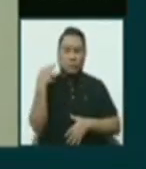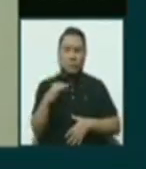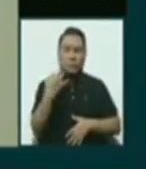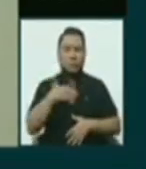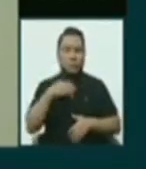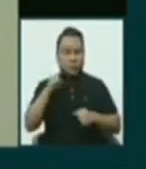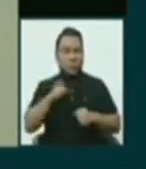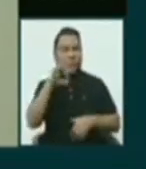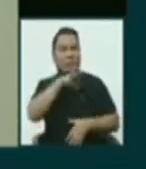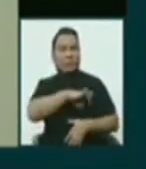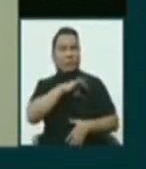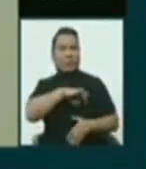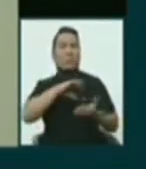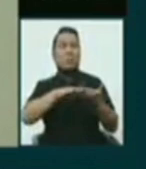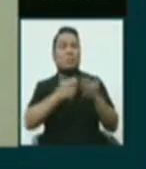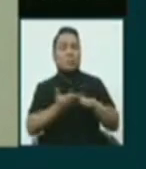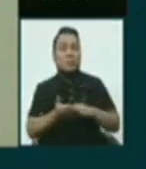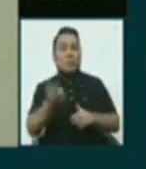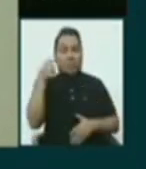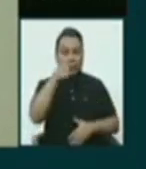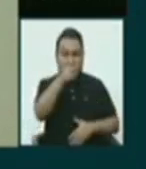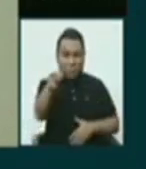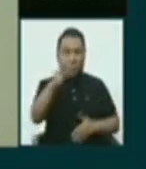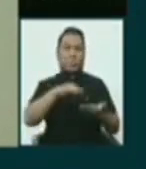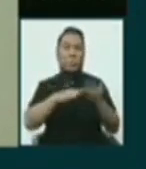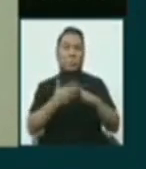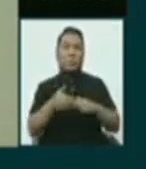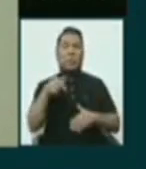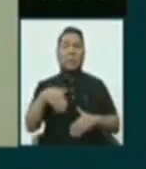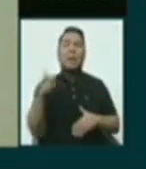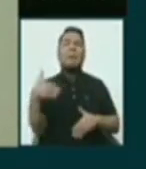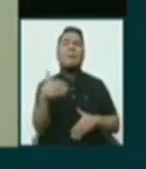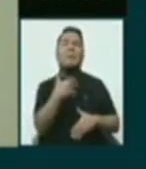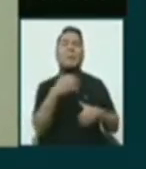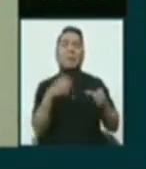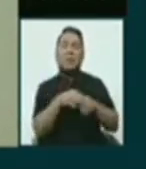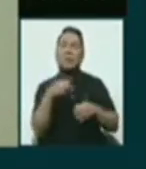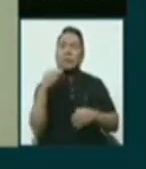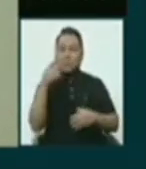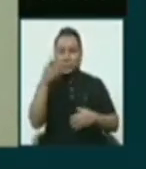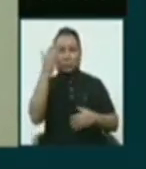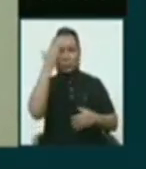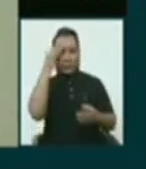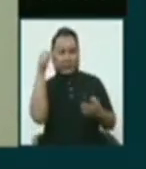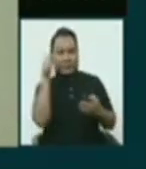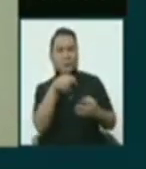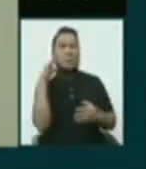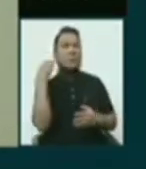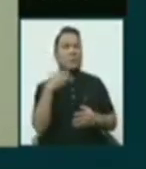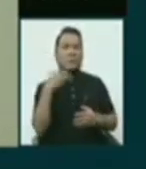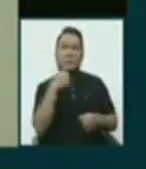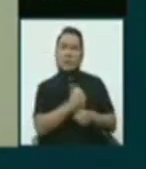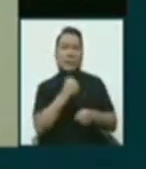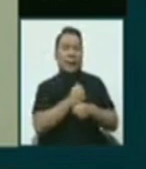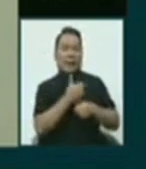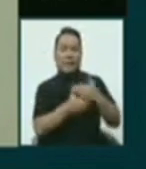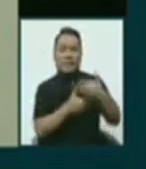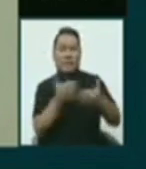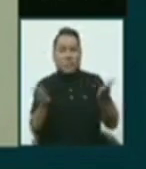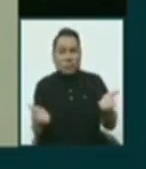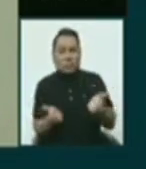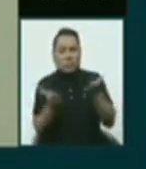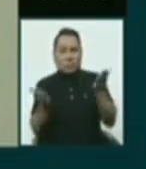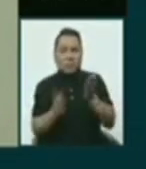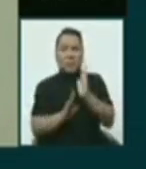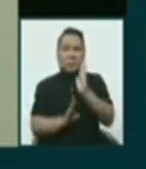beneficio del pueblo y para el pueblo. El FREPAP se ha caracterizado que todo el tiempo viene trabajando, impulsando